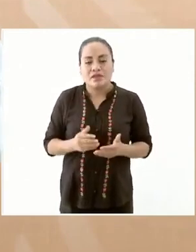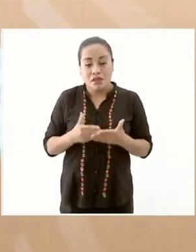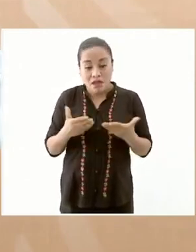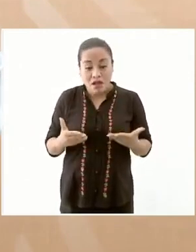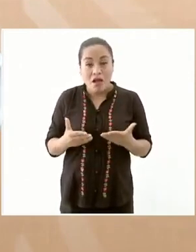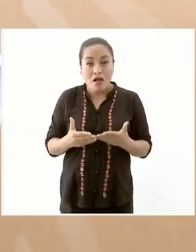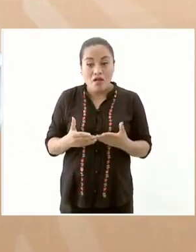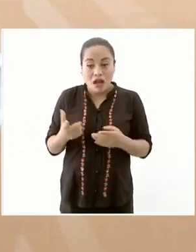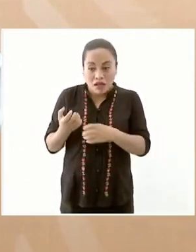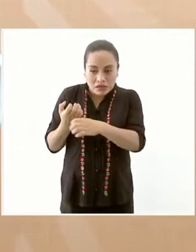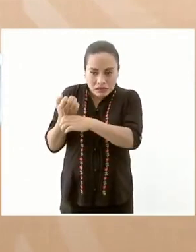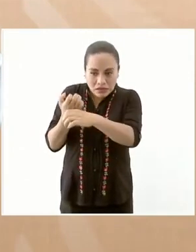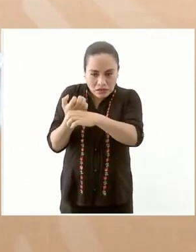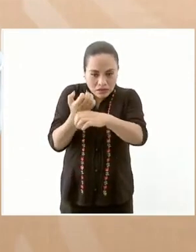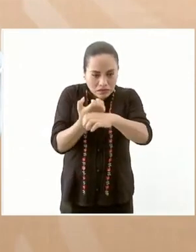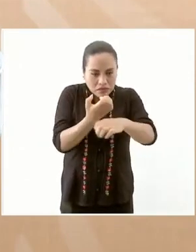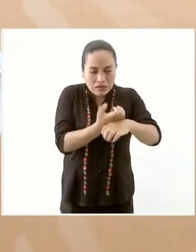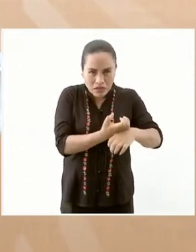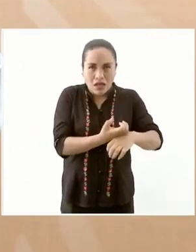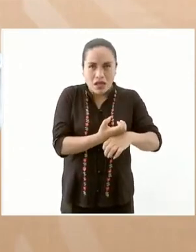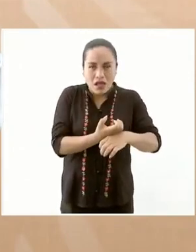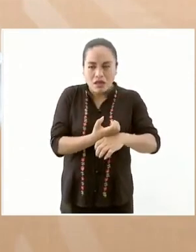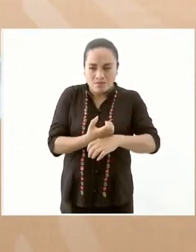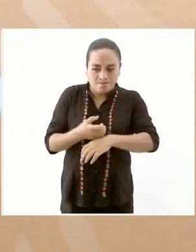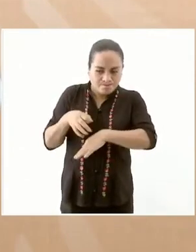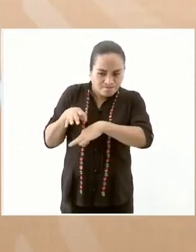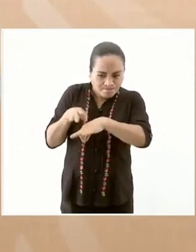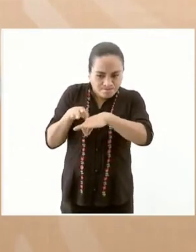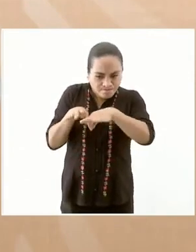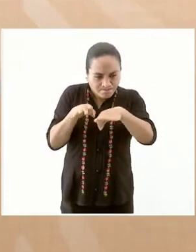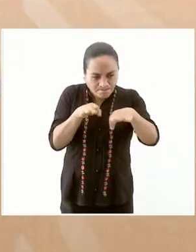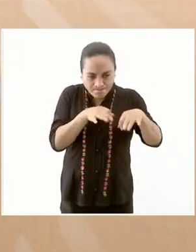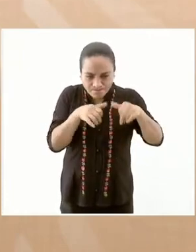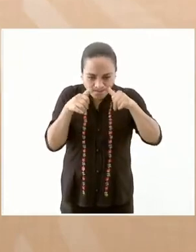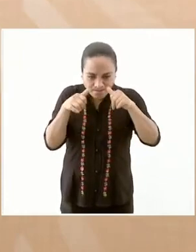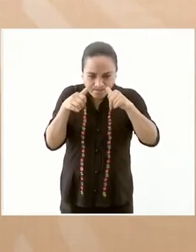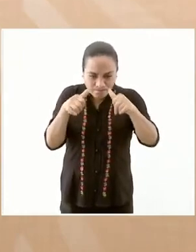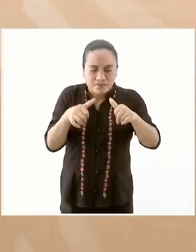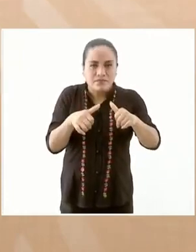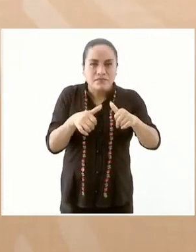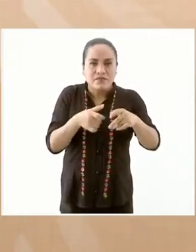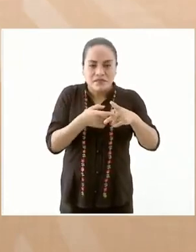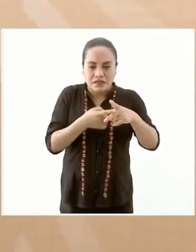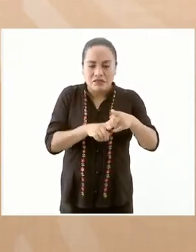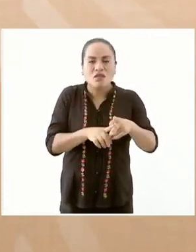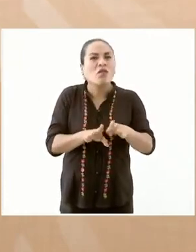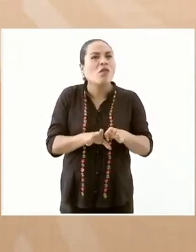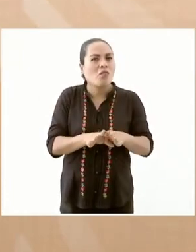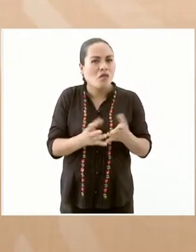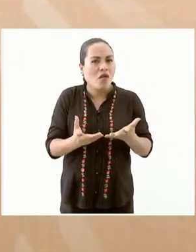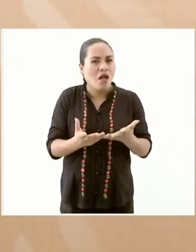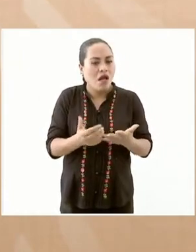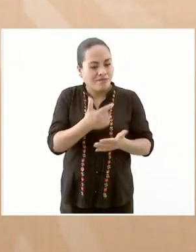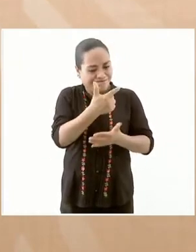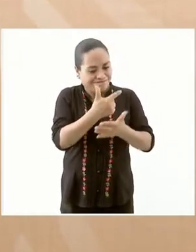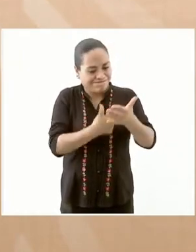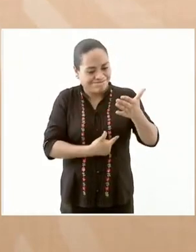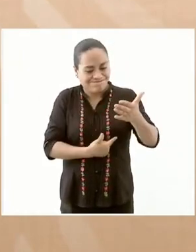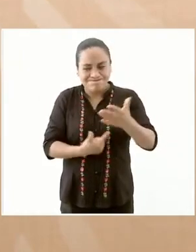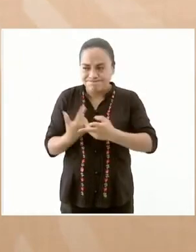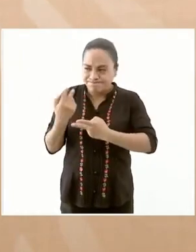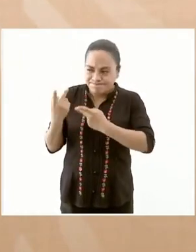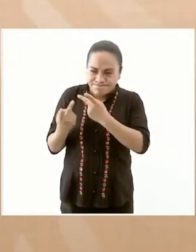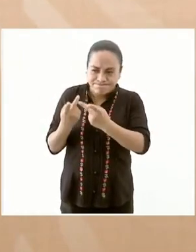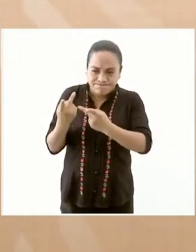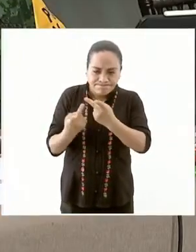en los estados que inicia también con un censo un inventario cómo